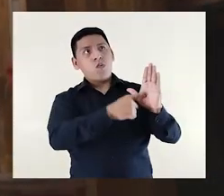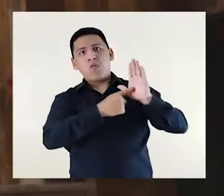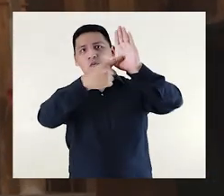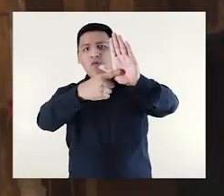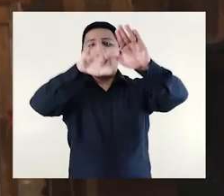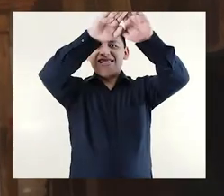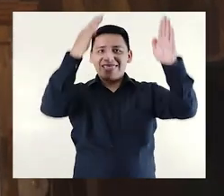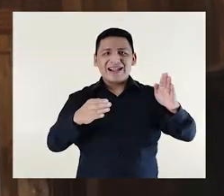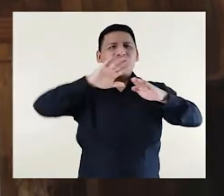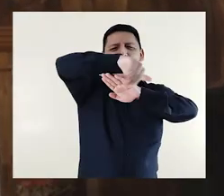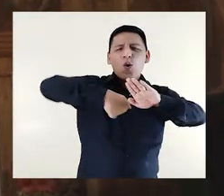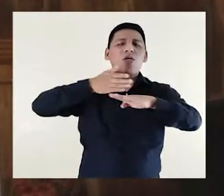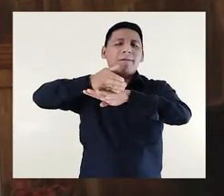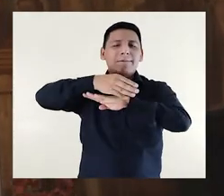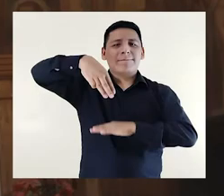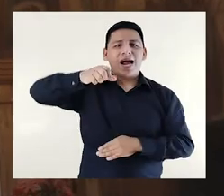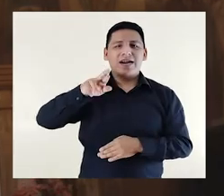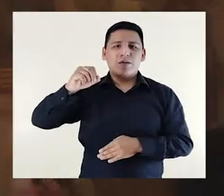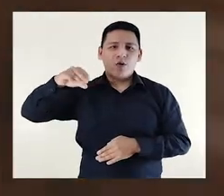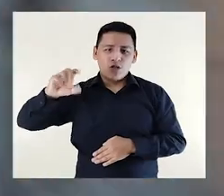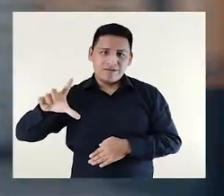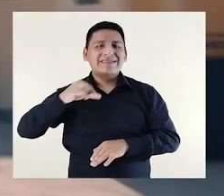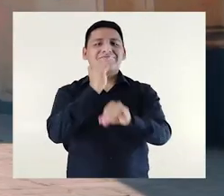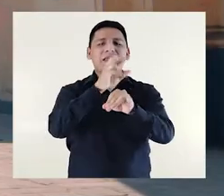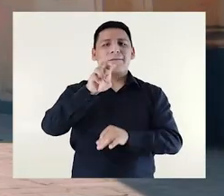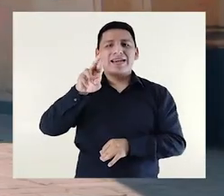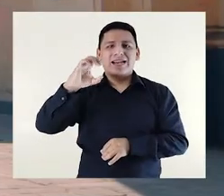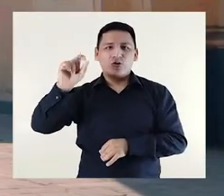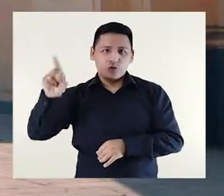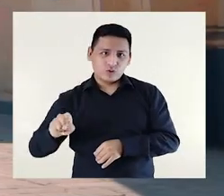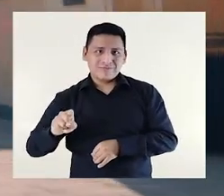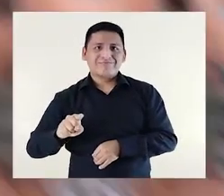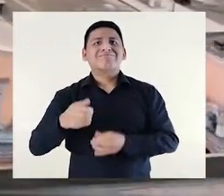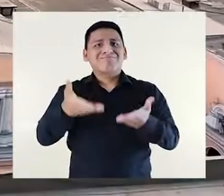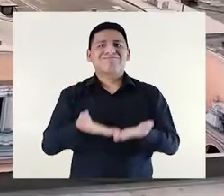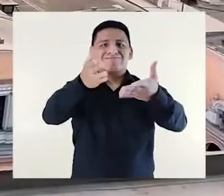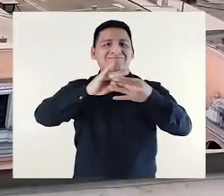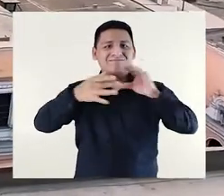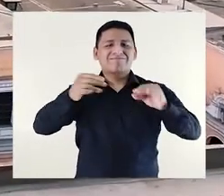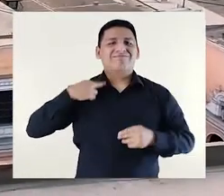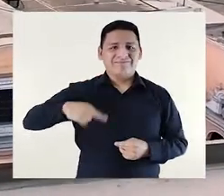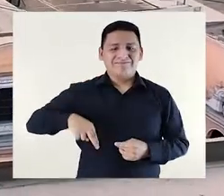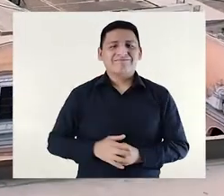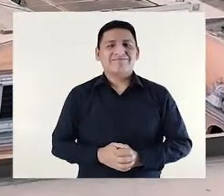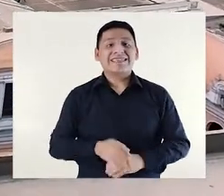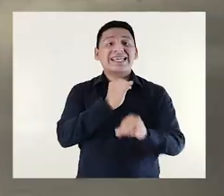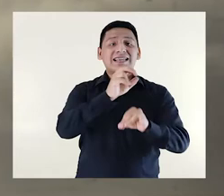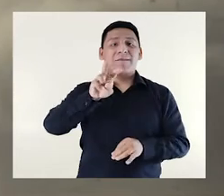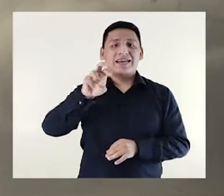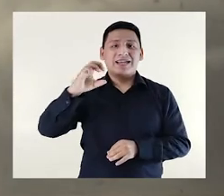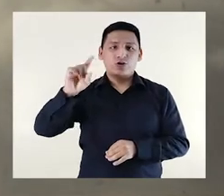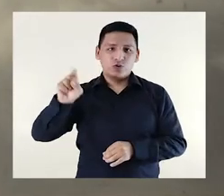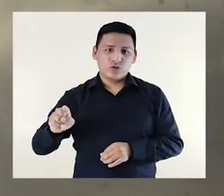muestra uno de los pocos altares enteramente de mármol. Iglesia de la Veracruz, un patrimonio con historia religiosa.